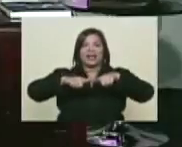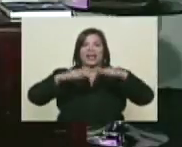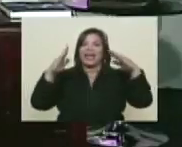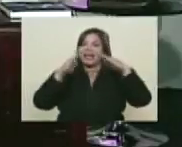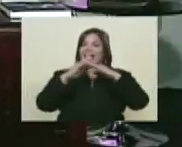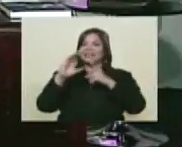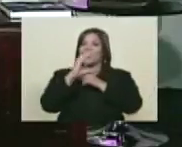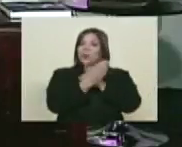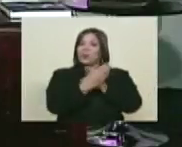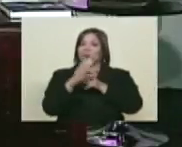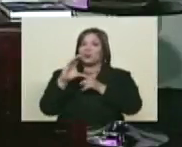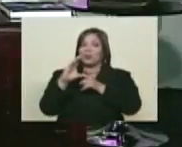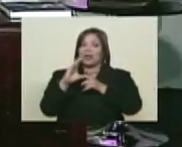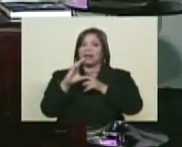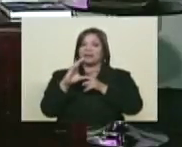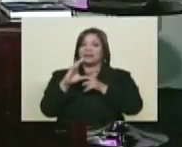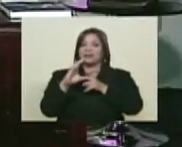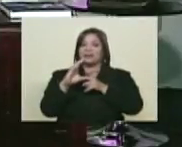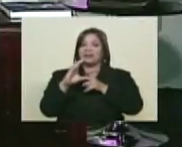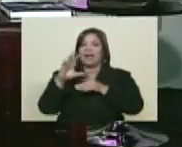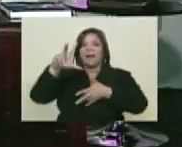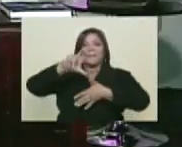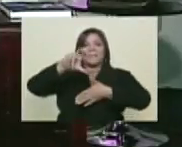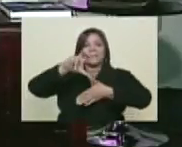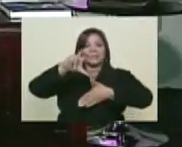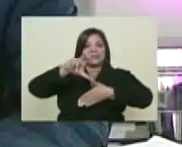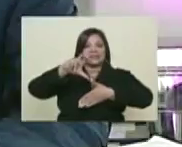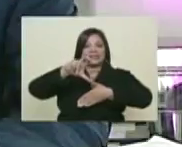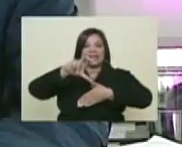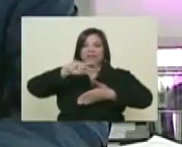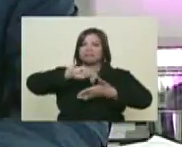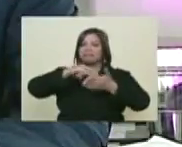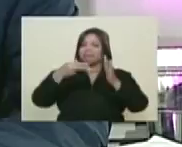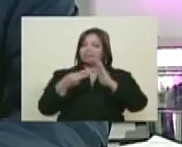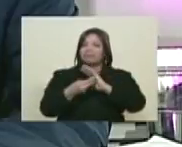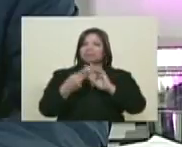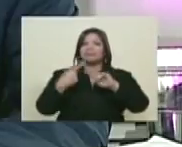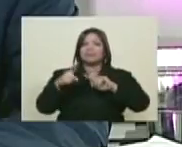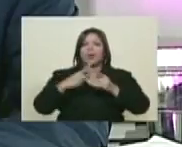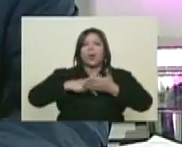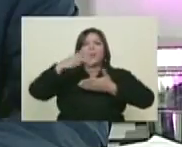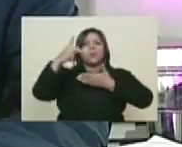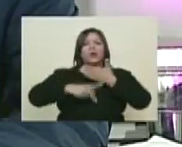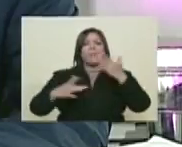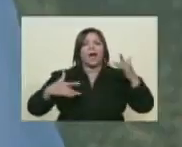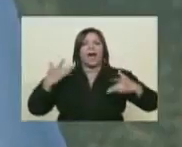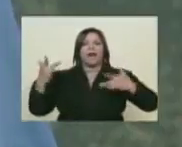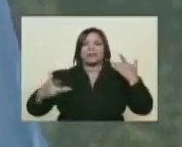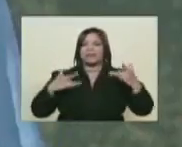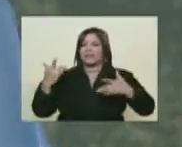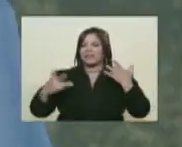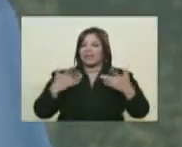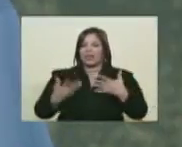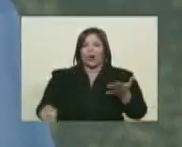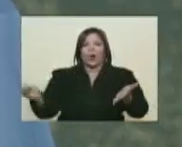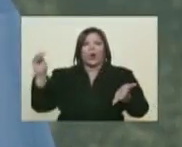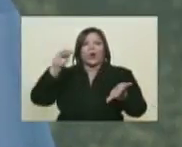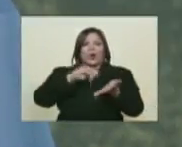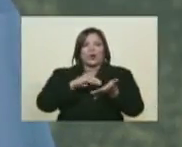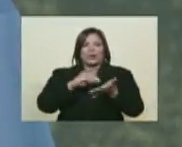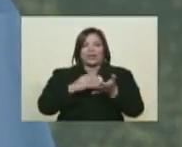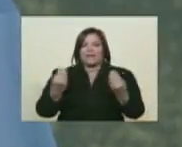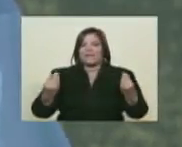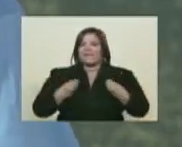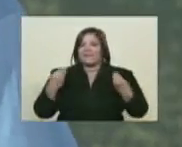Cultural, el complejo Casa Cultural del Bicentenario, se tiene planteado una programación de actividades y retomar en sí y darle